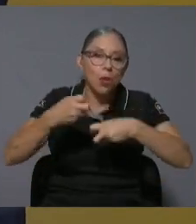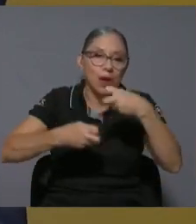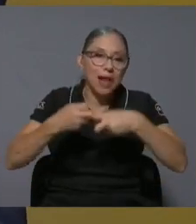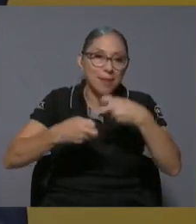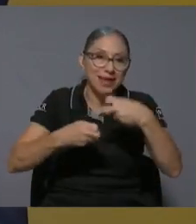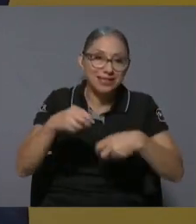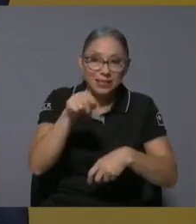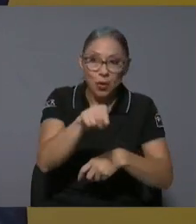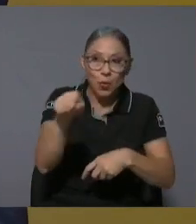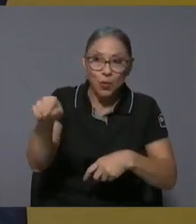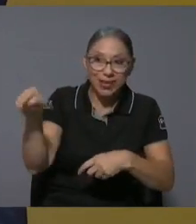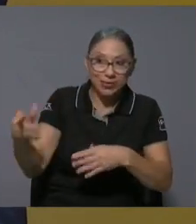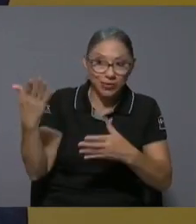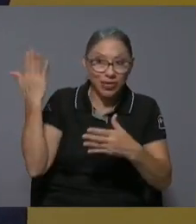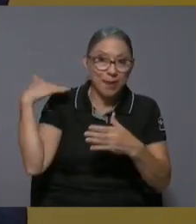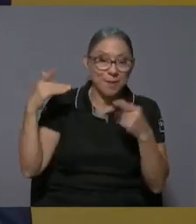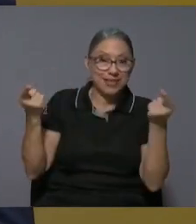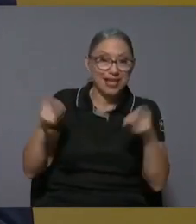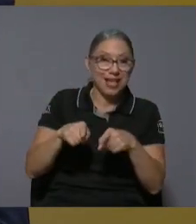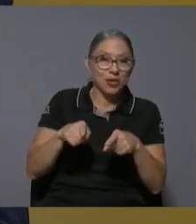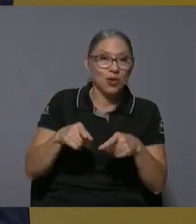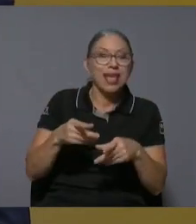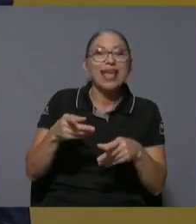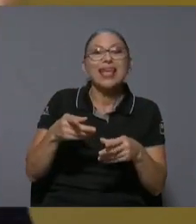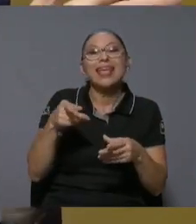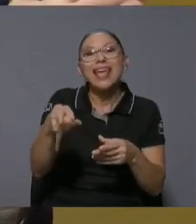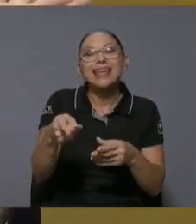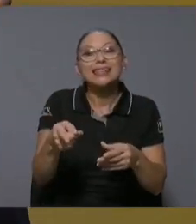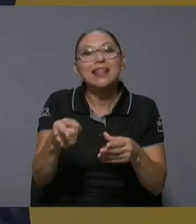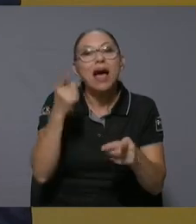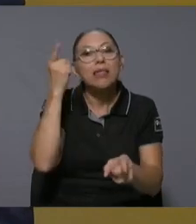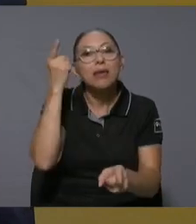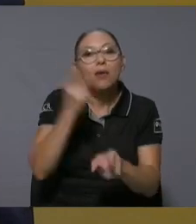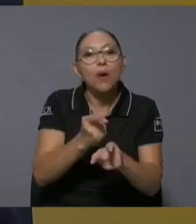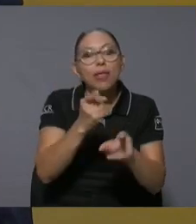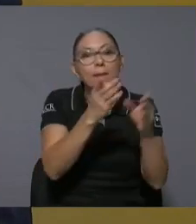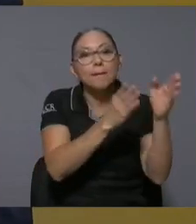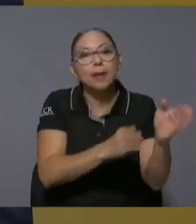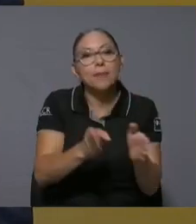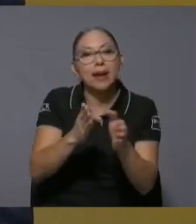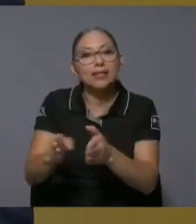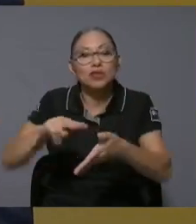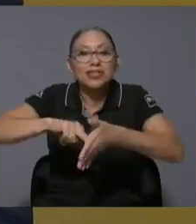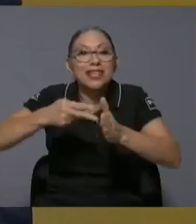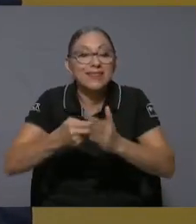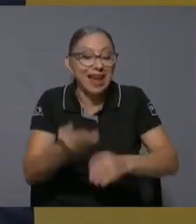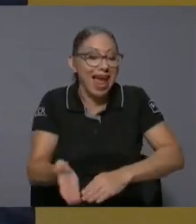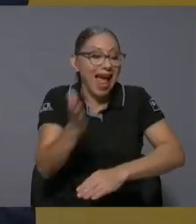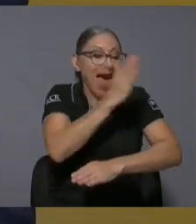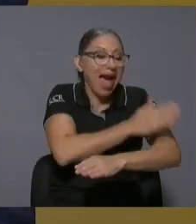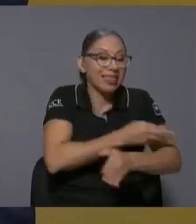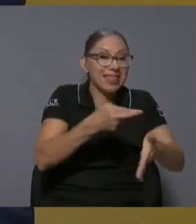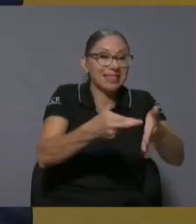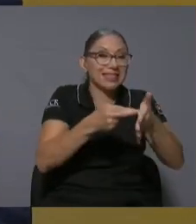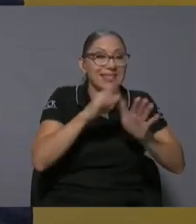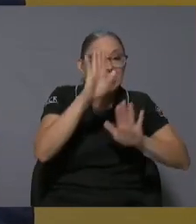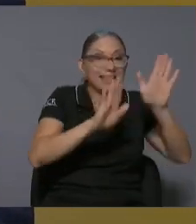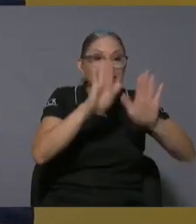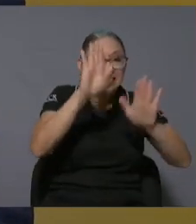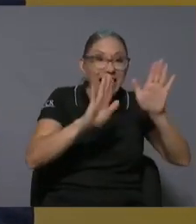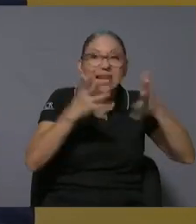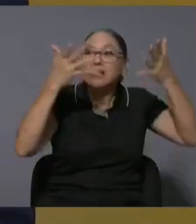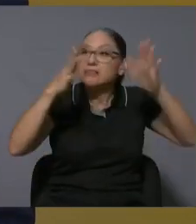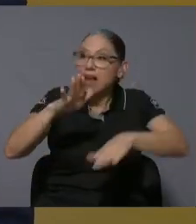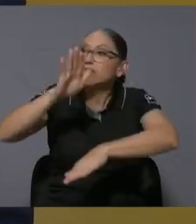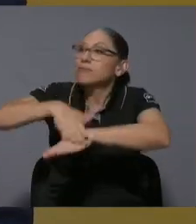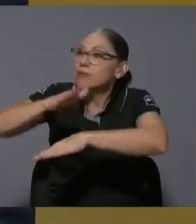proyectos es la adecuada preparación la adecuada preparación eso implica que antes de licitar tenga el derecho de vía libre que